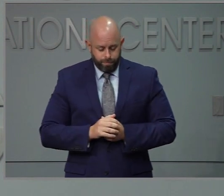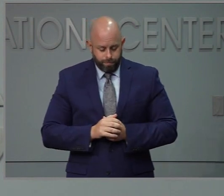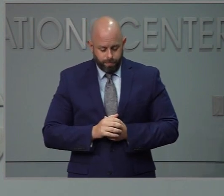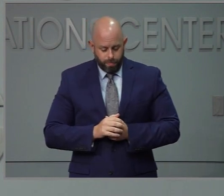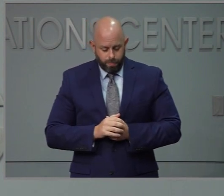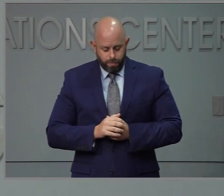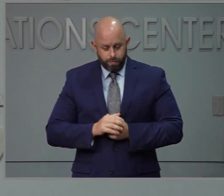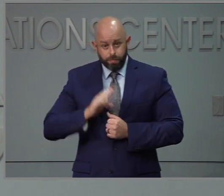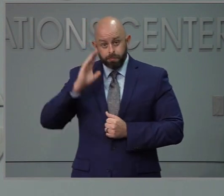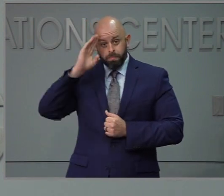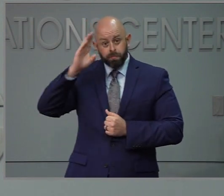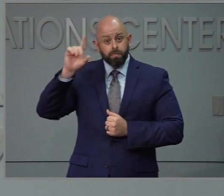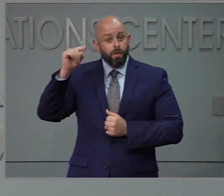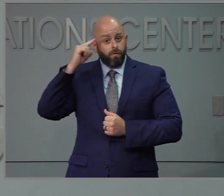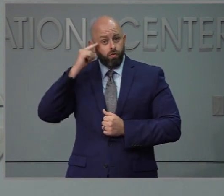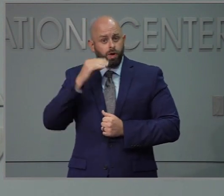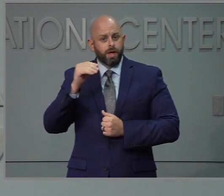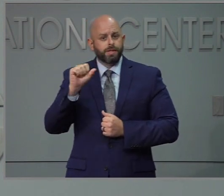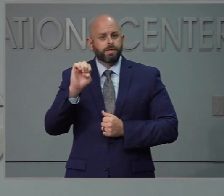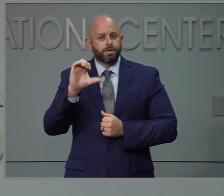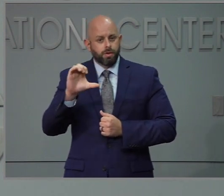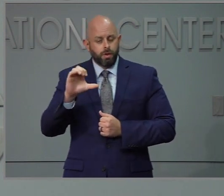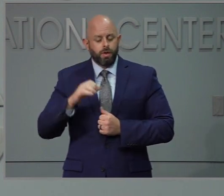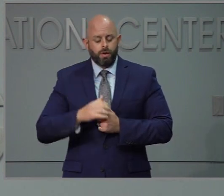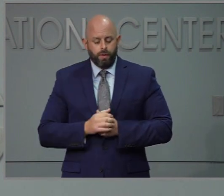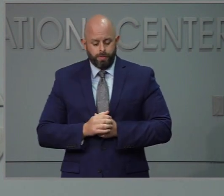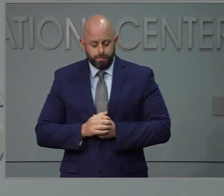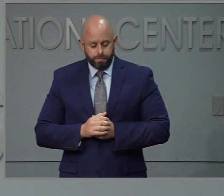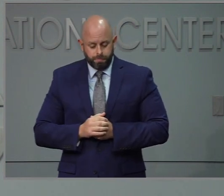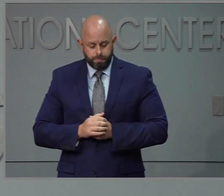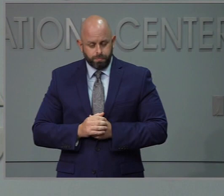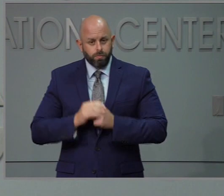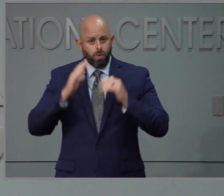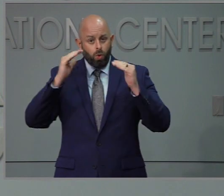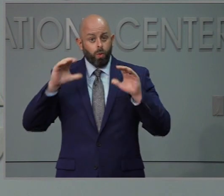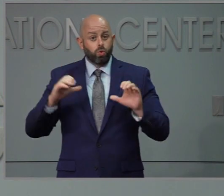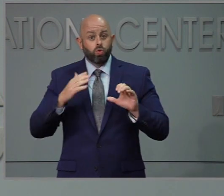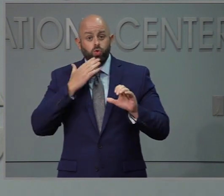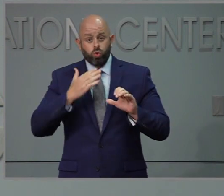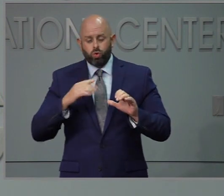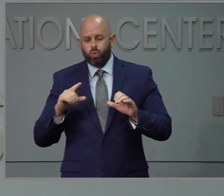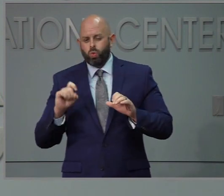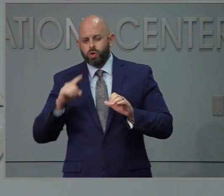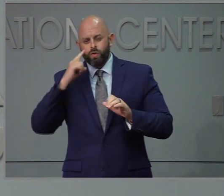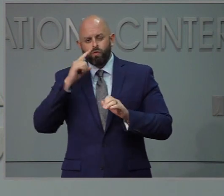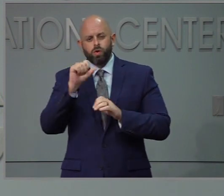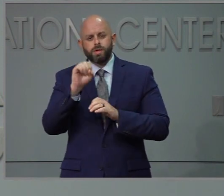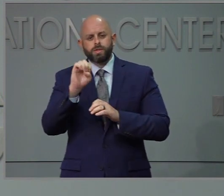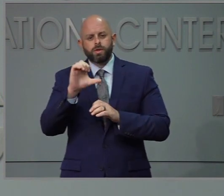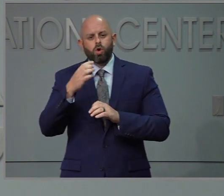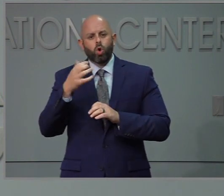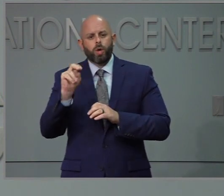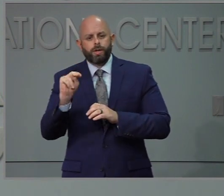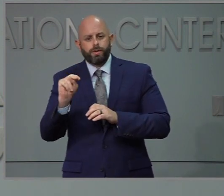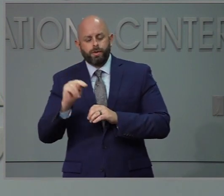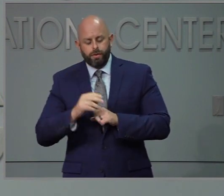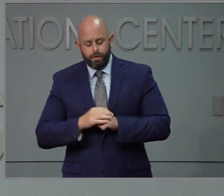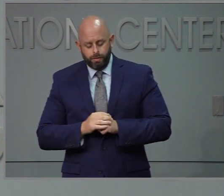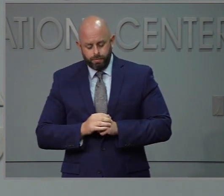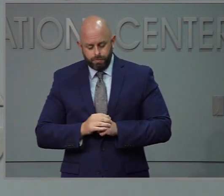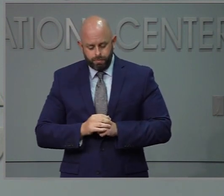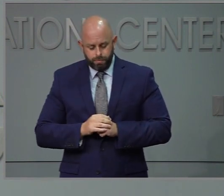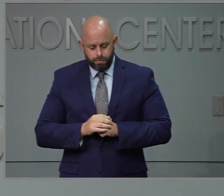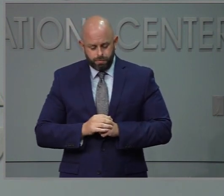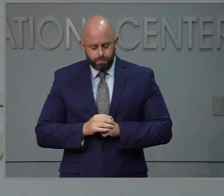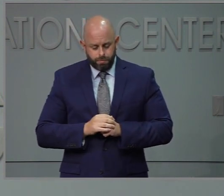Espero que estén bien. Esta es para la secretaria con puede hablar de de la función del